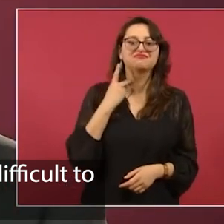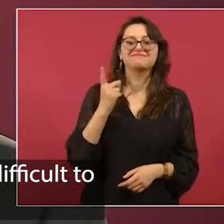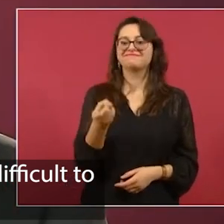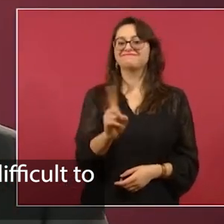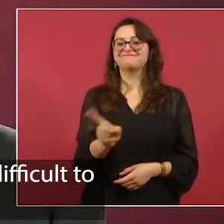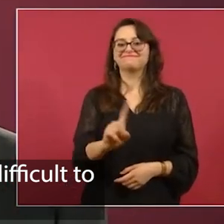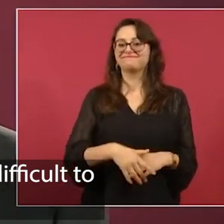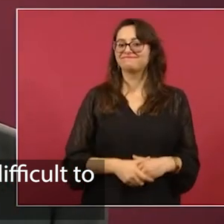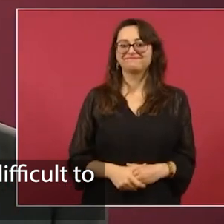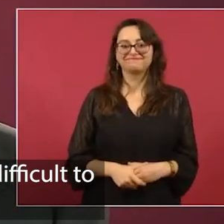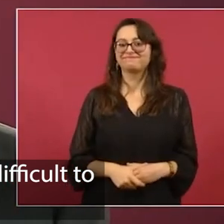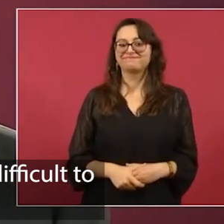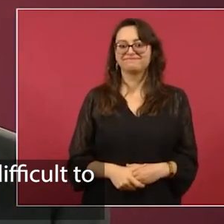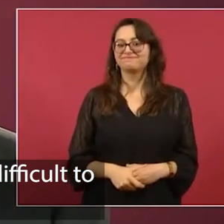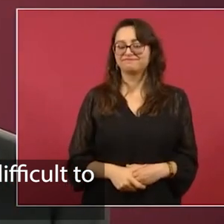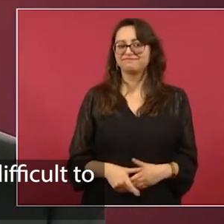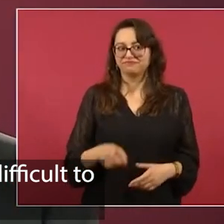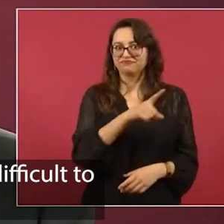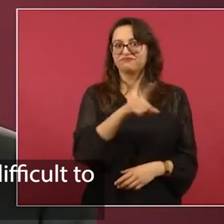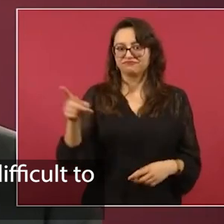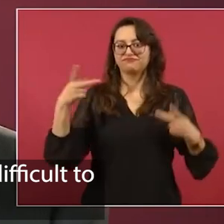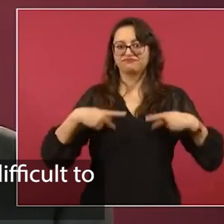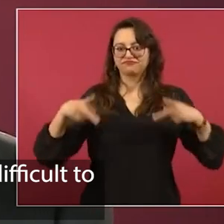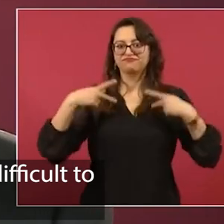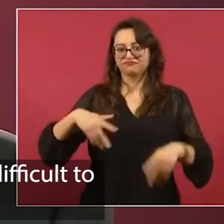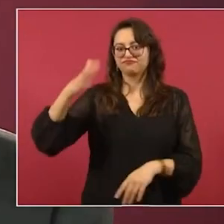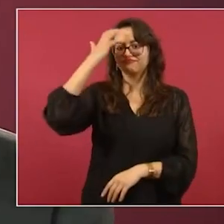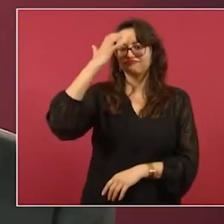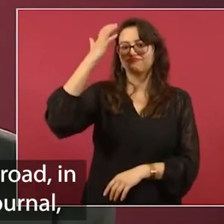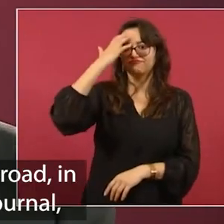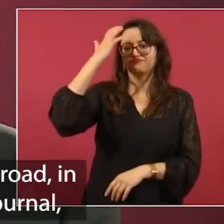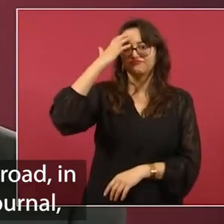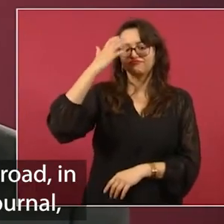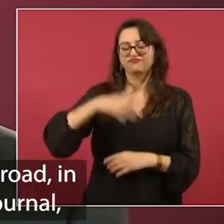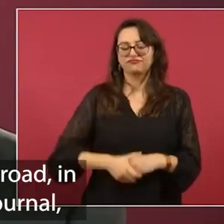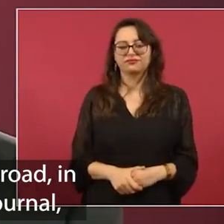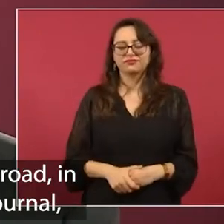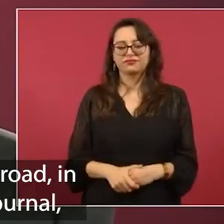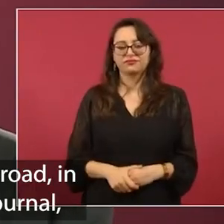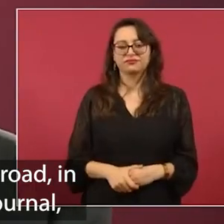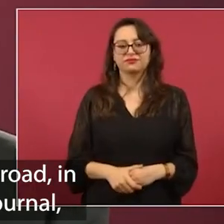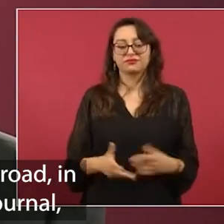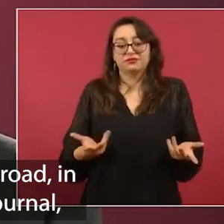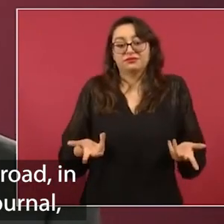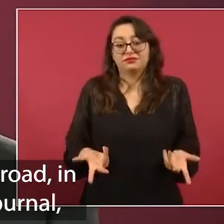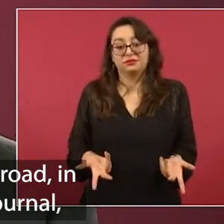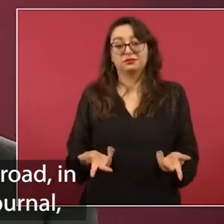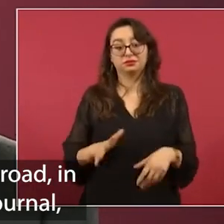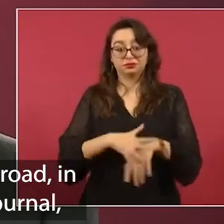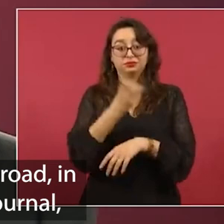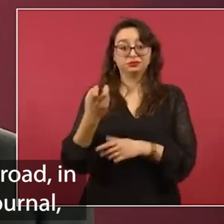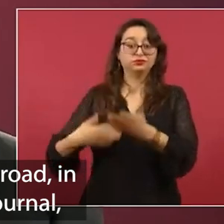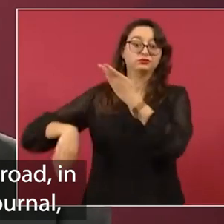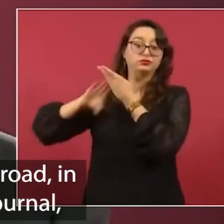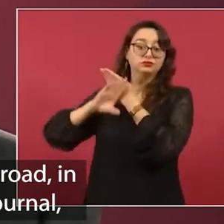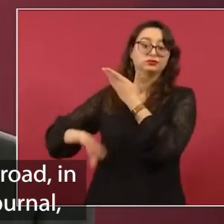Muy difícil de manipular al pueblo de México. Por eso, aunque nos atacan,